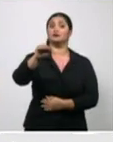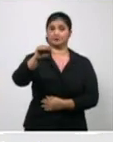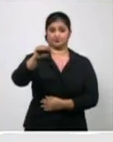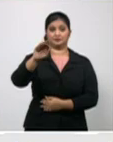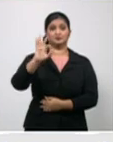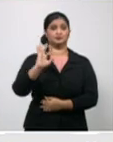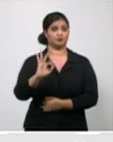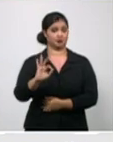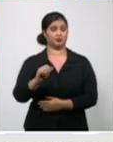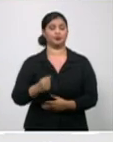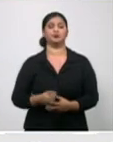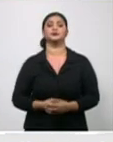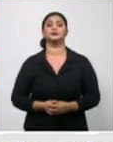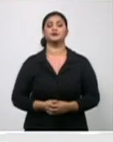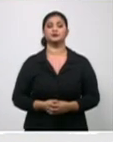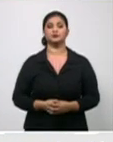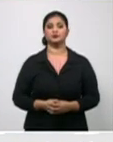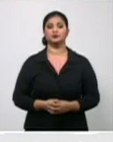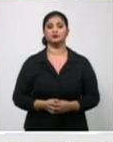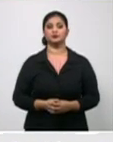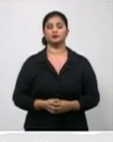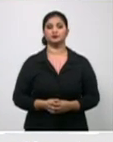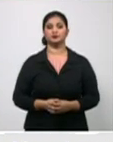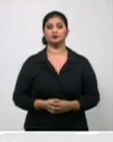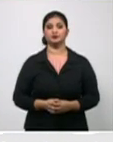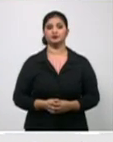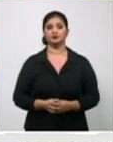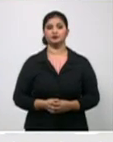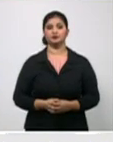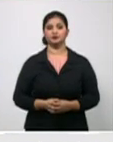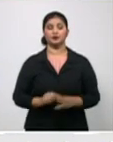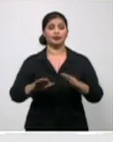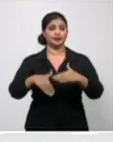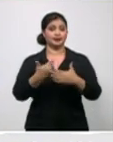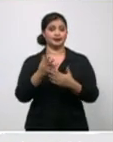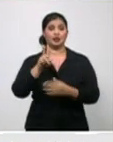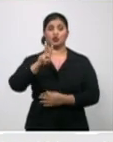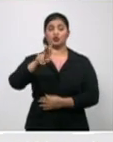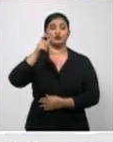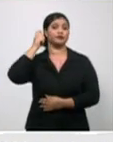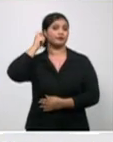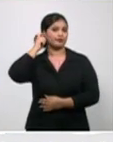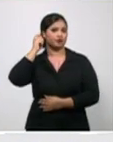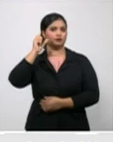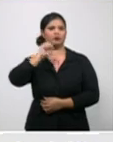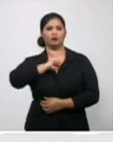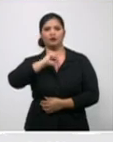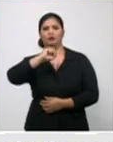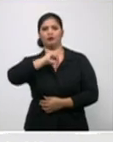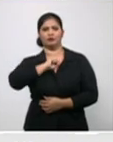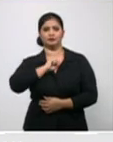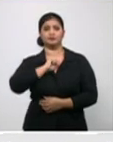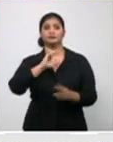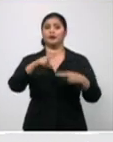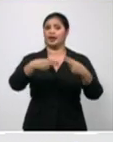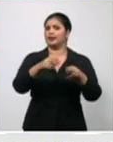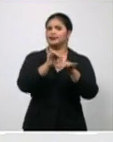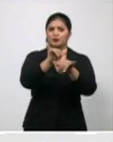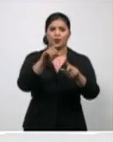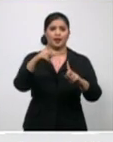confusional. Ya el 2 de febrero comenzó con la falta de aire, se le hizo el test de antígeno, resultó positivo